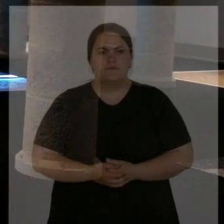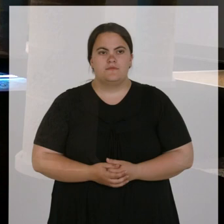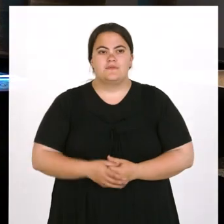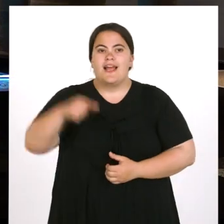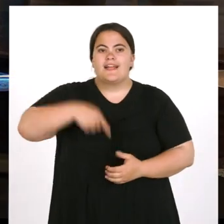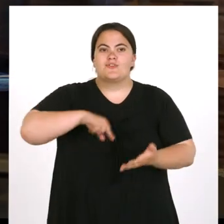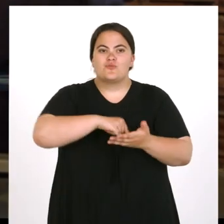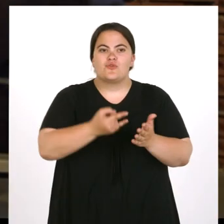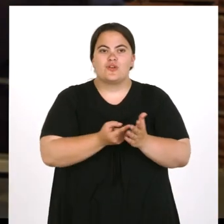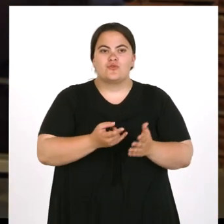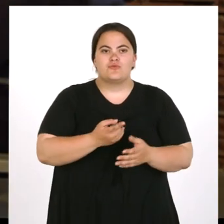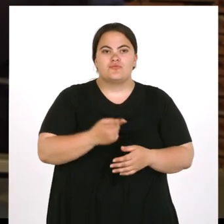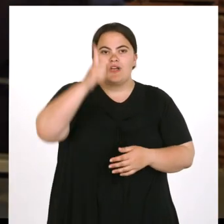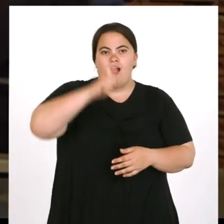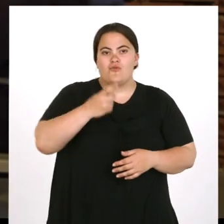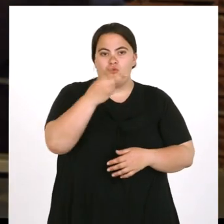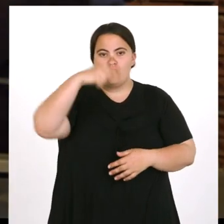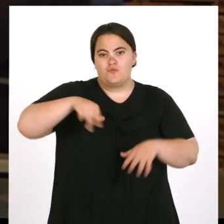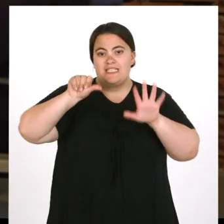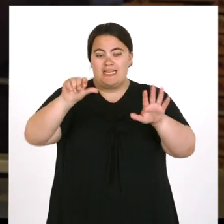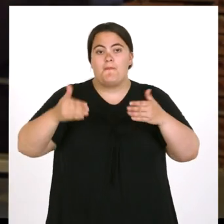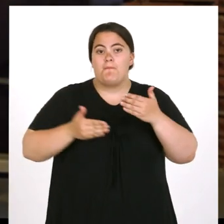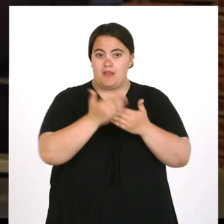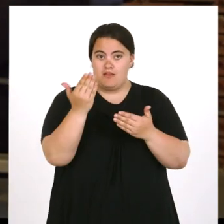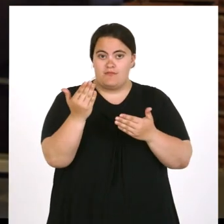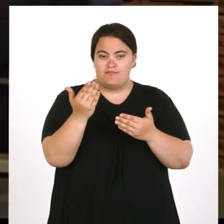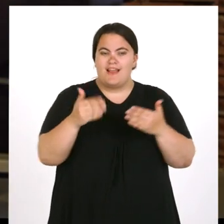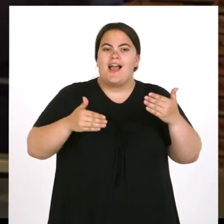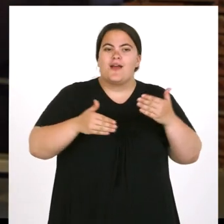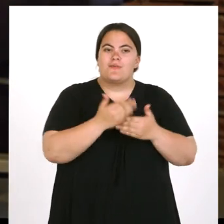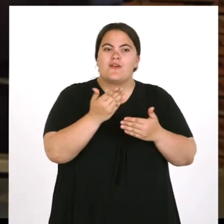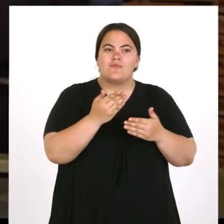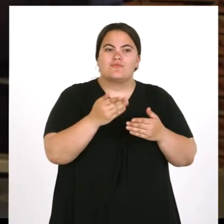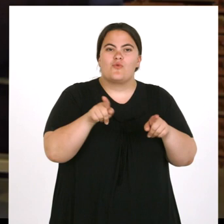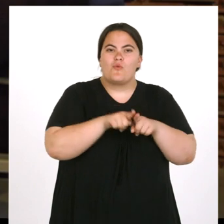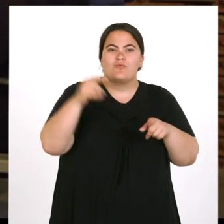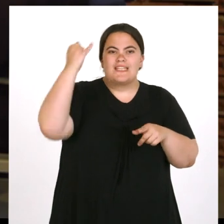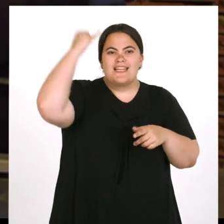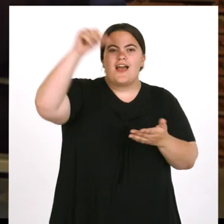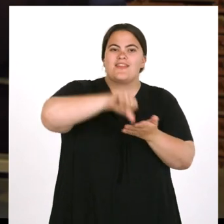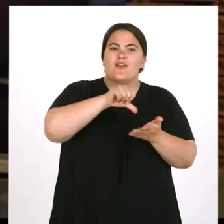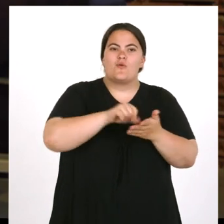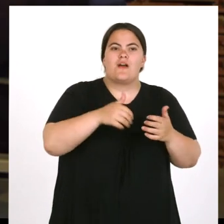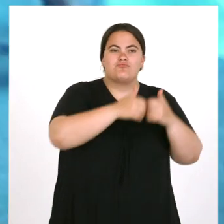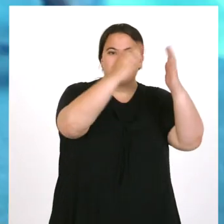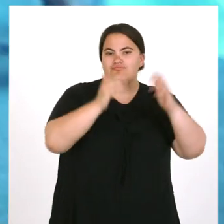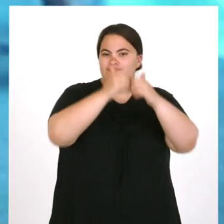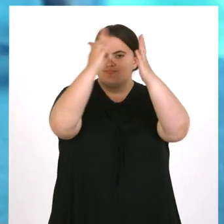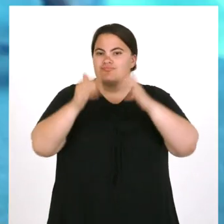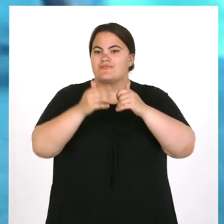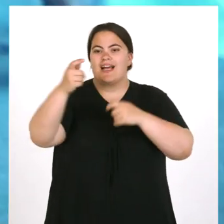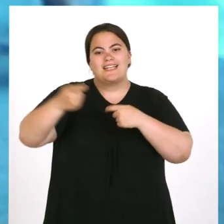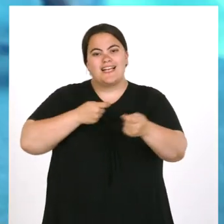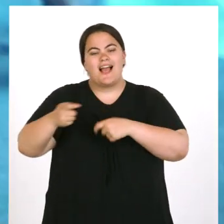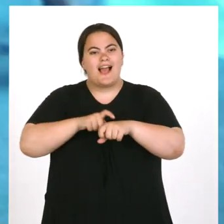Es un proyecto que empezó en el año 2006, como te decía, empezó con esta idea de las fachadas de la ciudad, estas tiendas de los años 40,